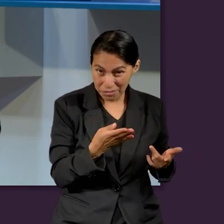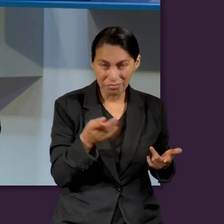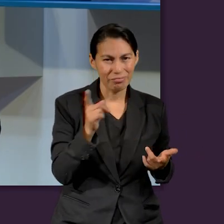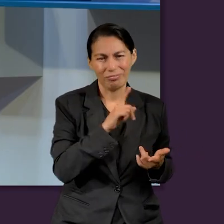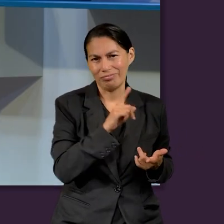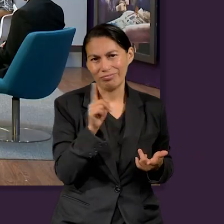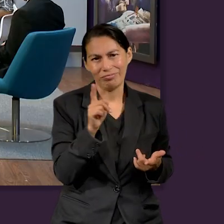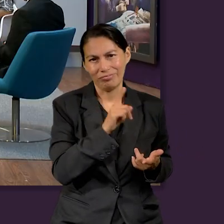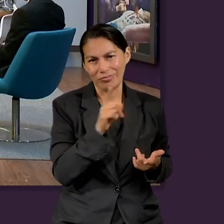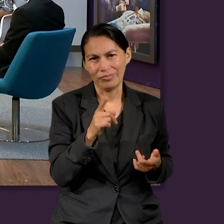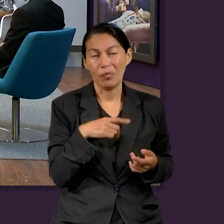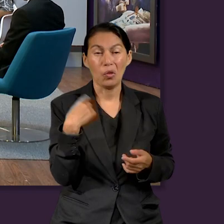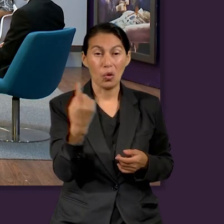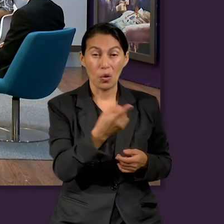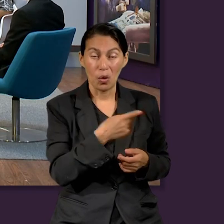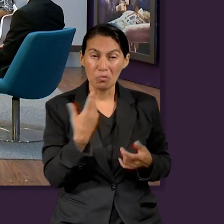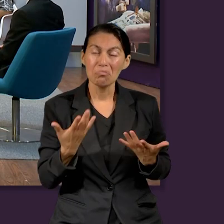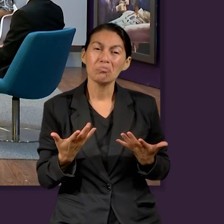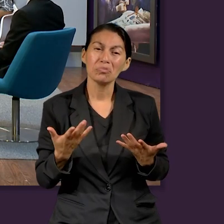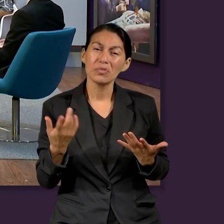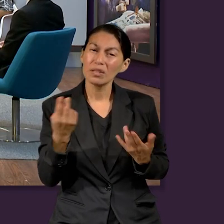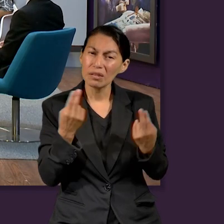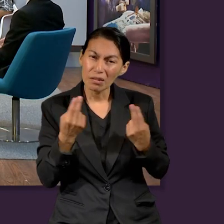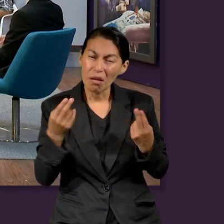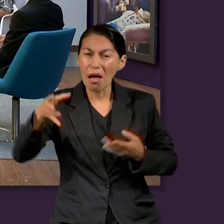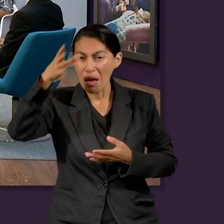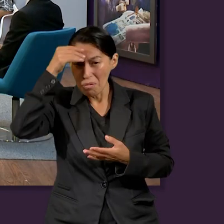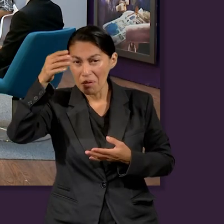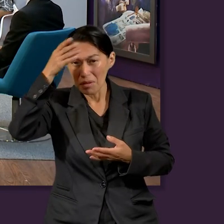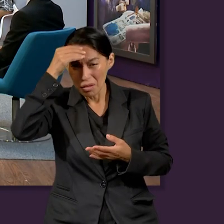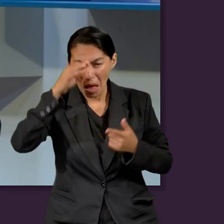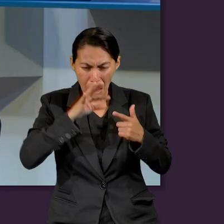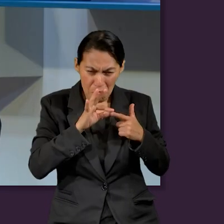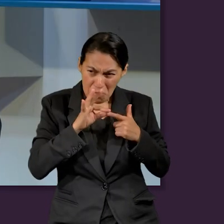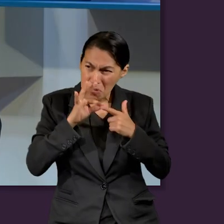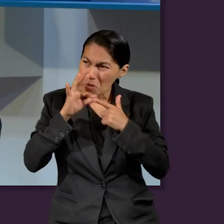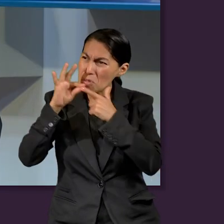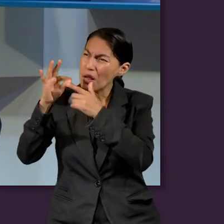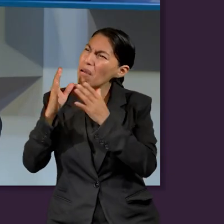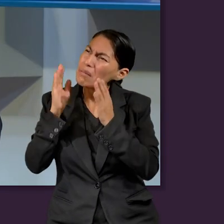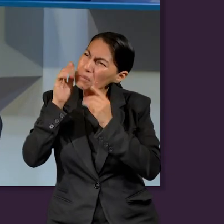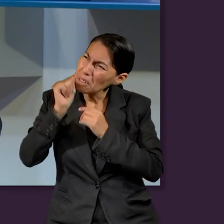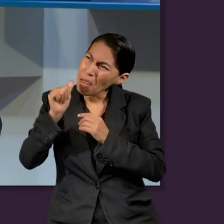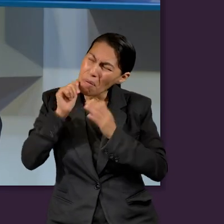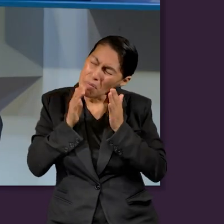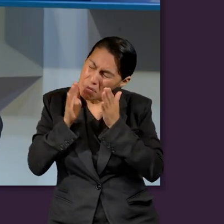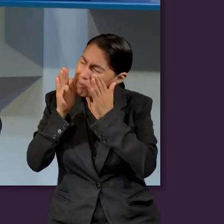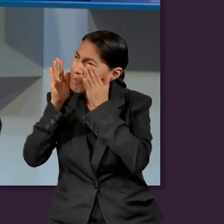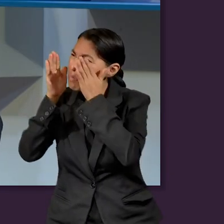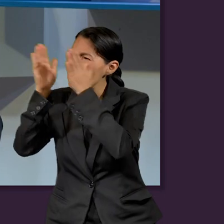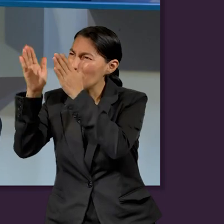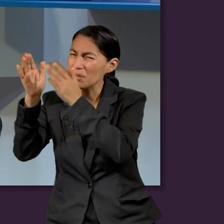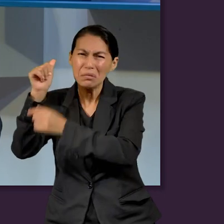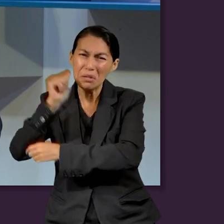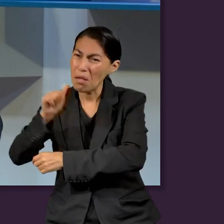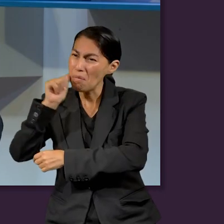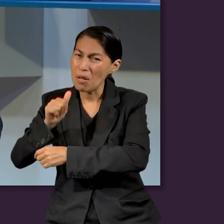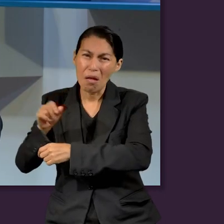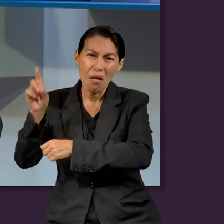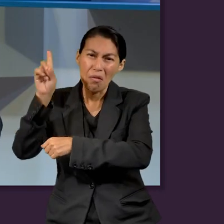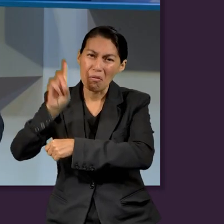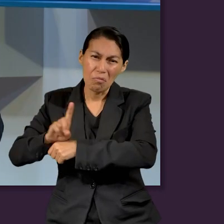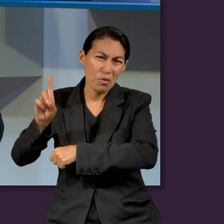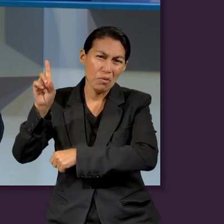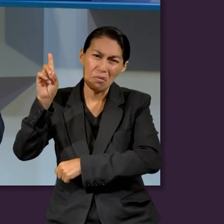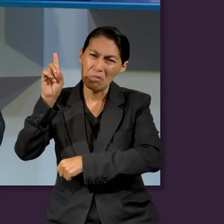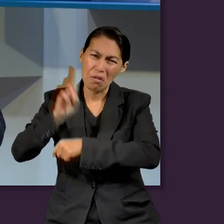Debemos nosotros como jóvenes, aprender a conducirnos bajo la presencia de Dios, en todo momento, en